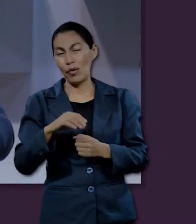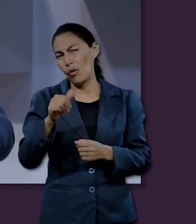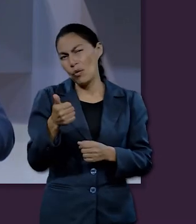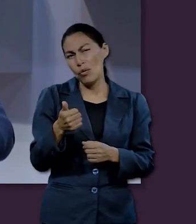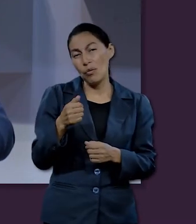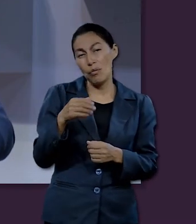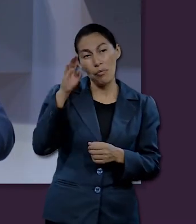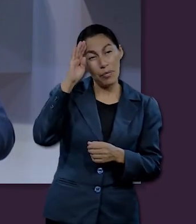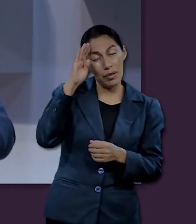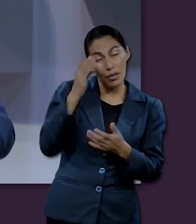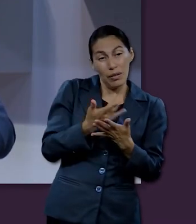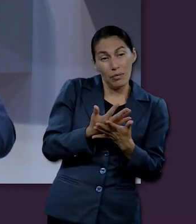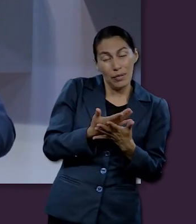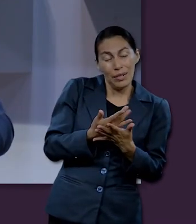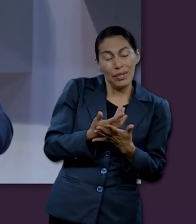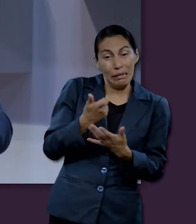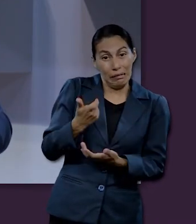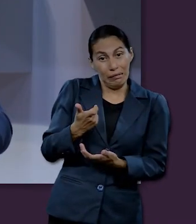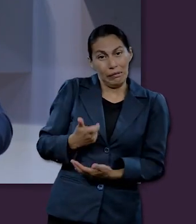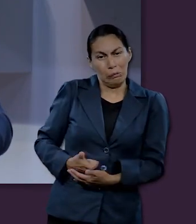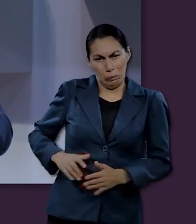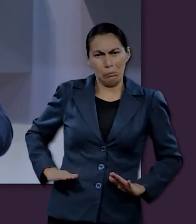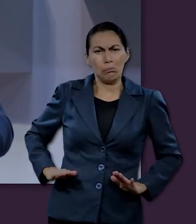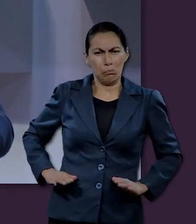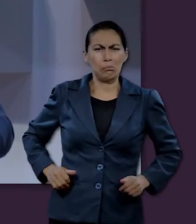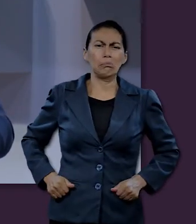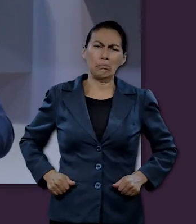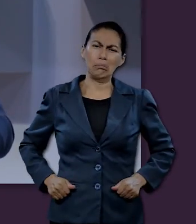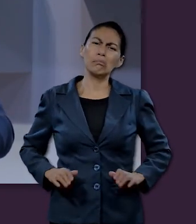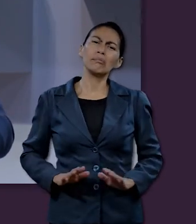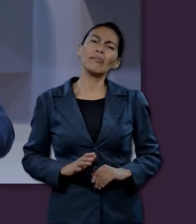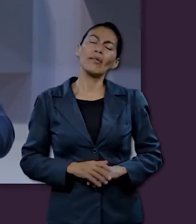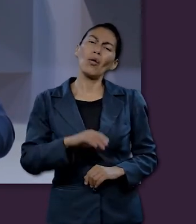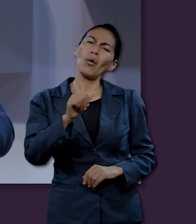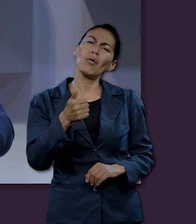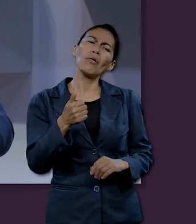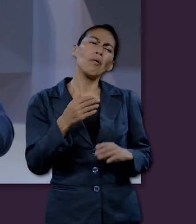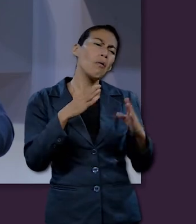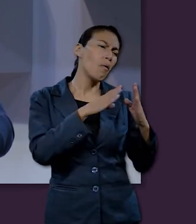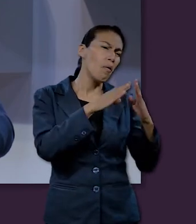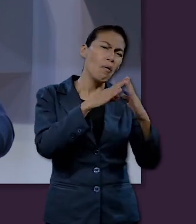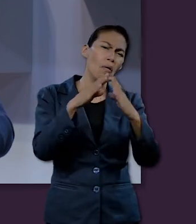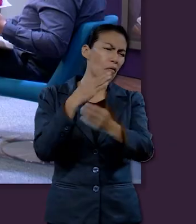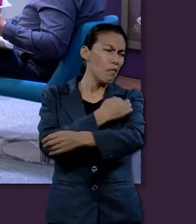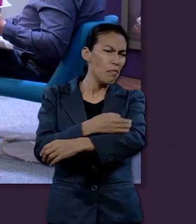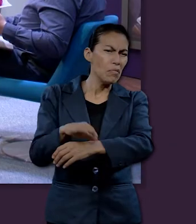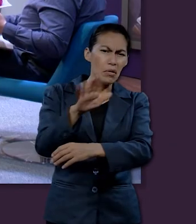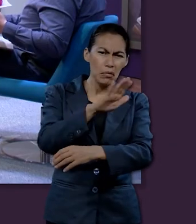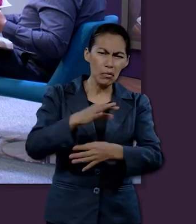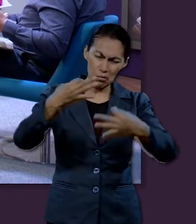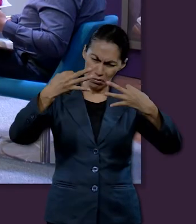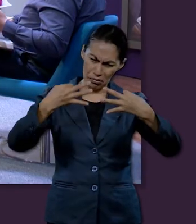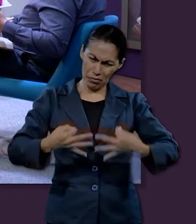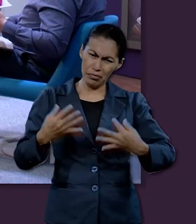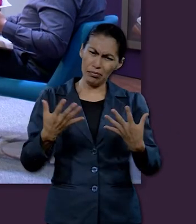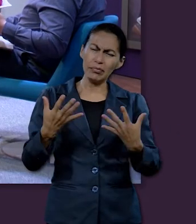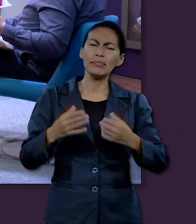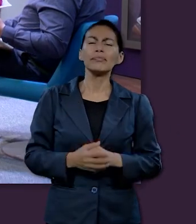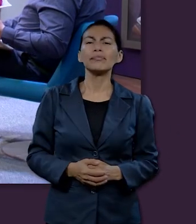sonría. Otros por medio de la estabilidad financiera o por medio de un hogar, mantener un hogar.